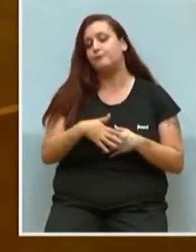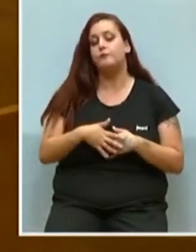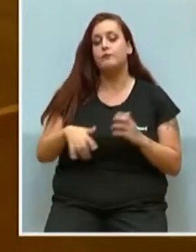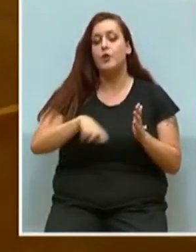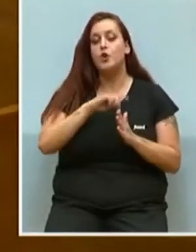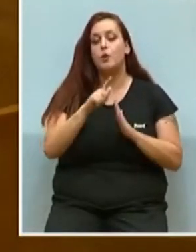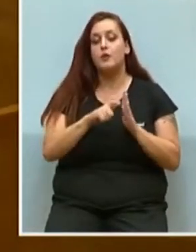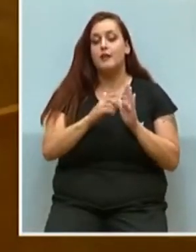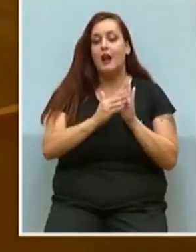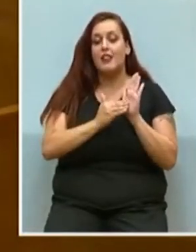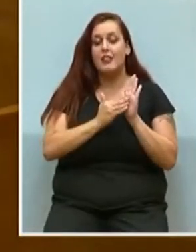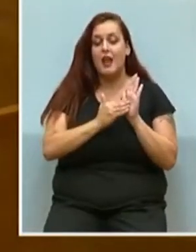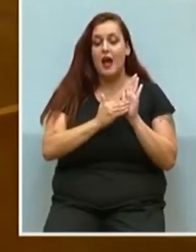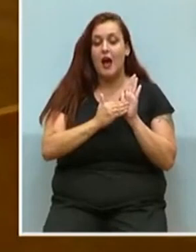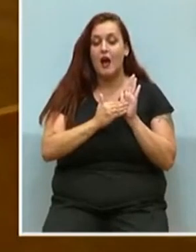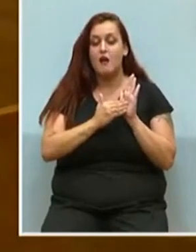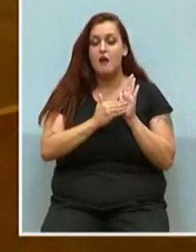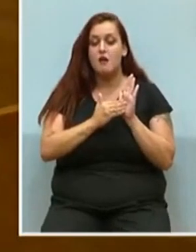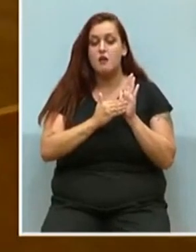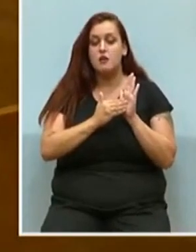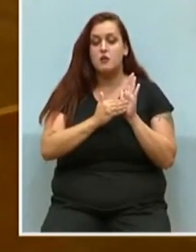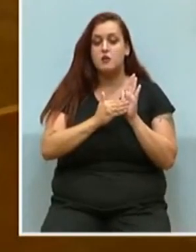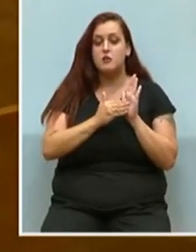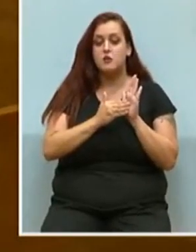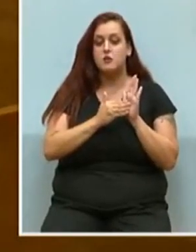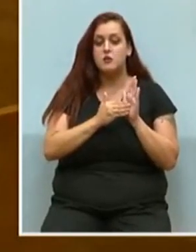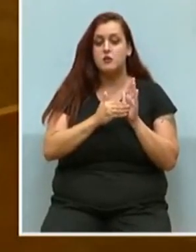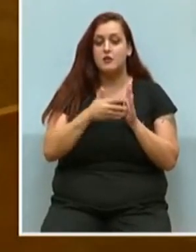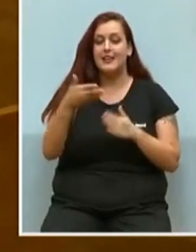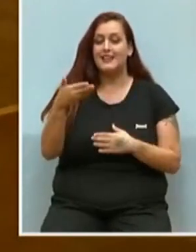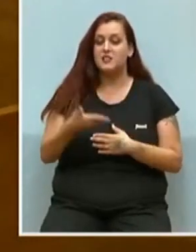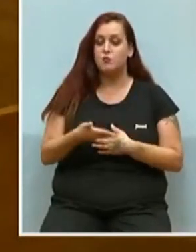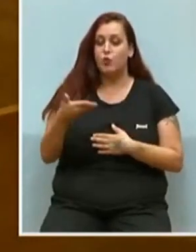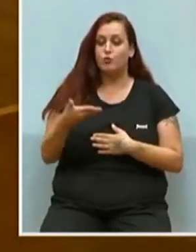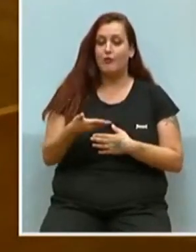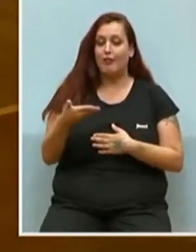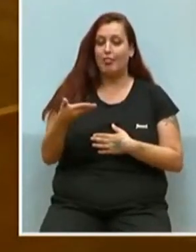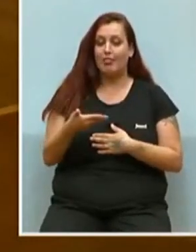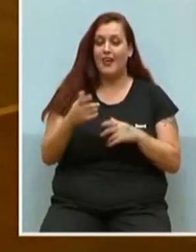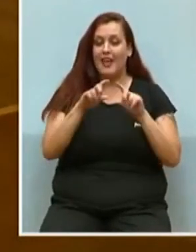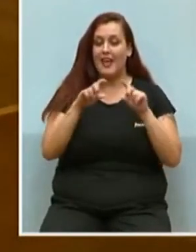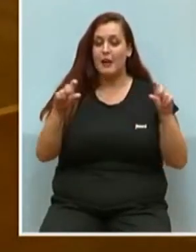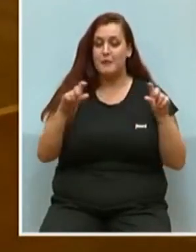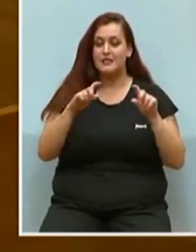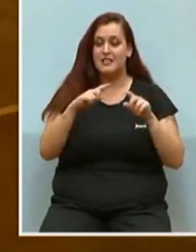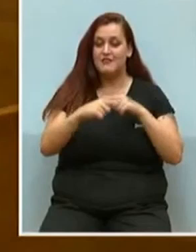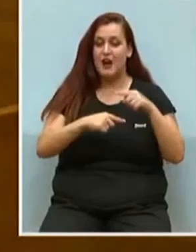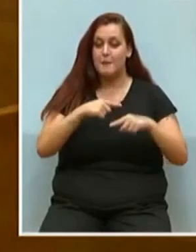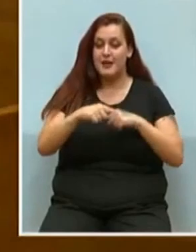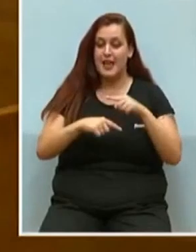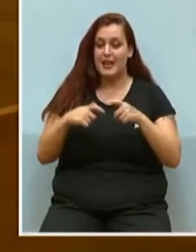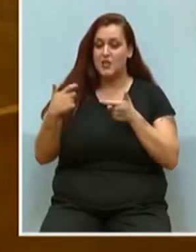tiene una gran importancia las empresas familiares y los sectores